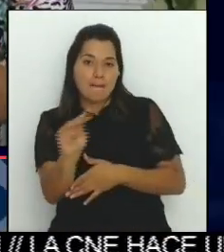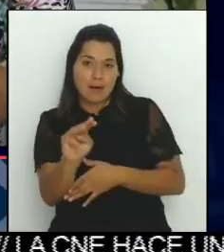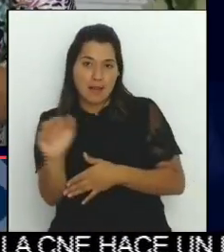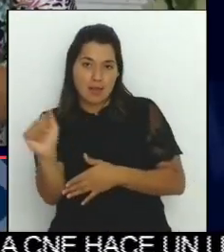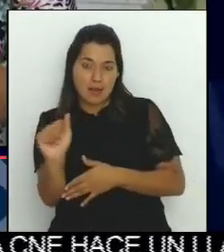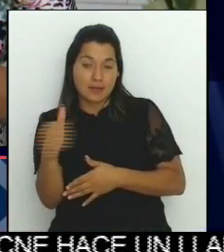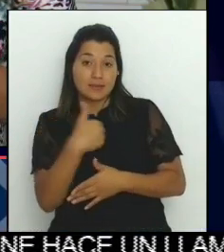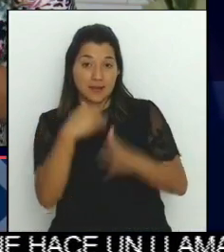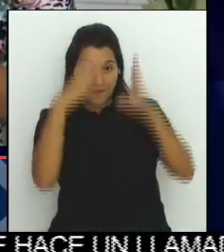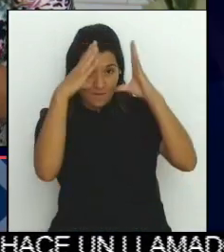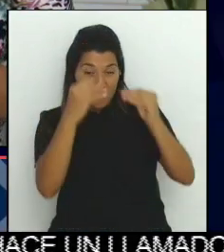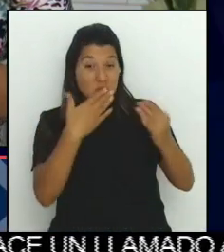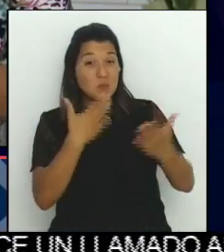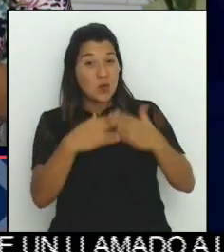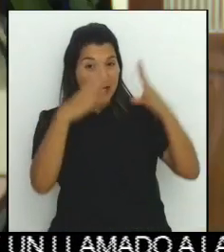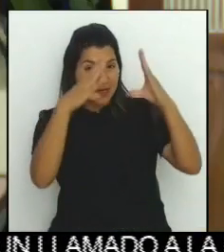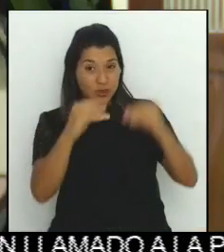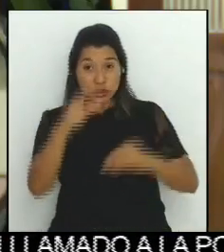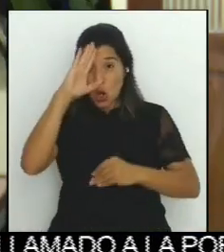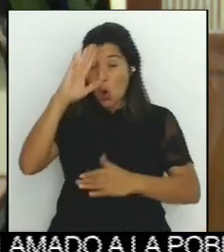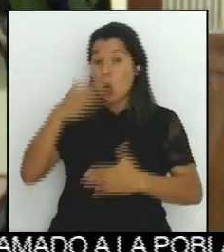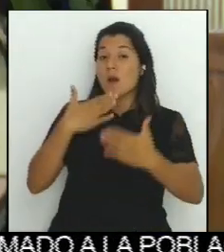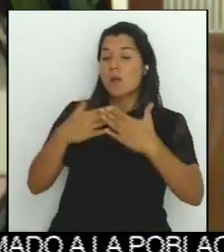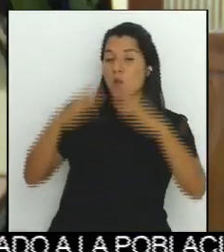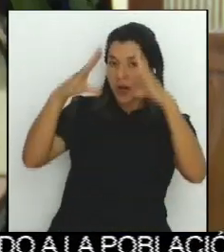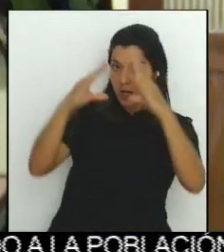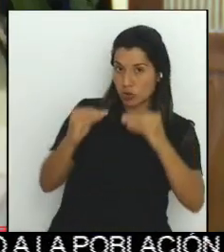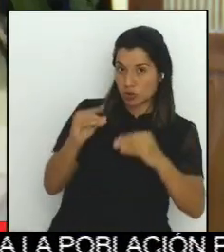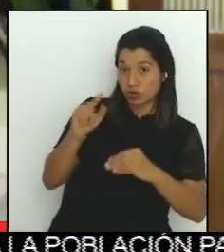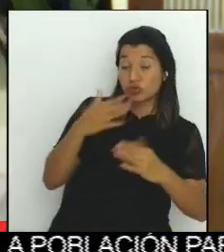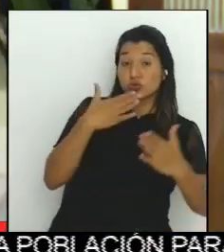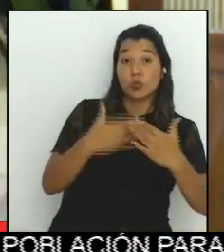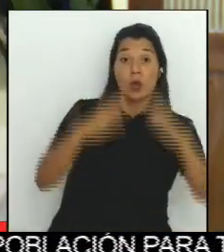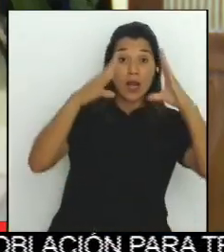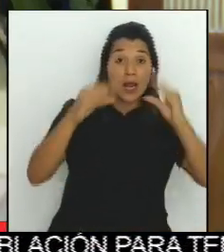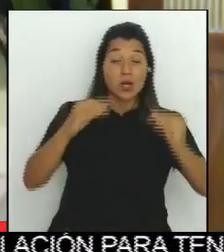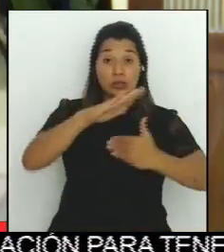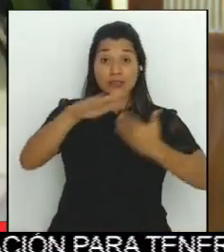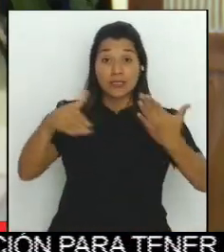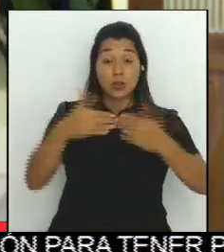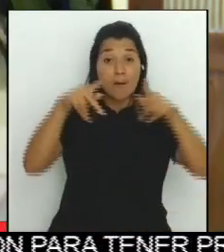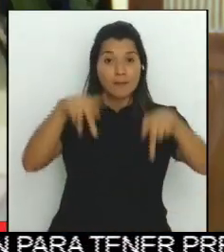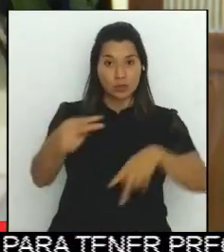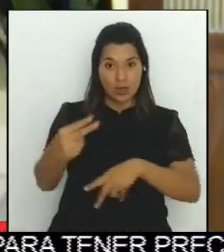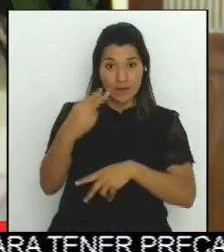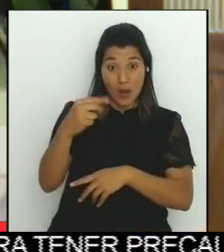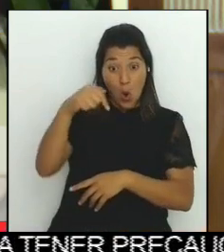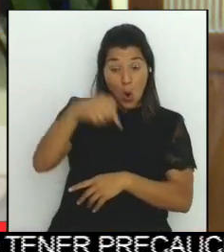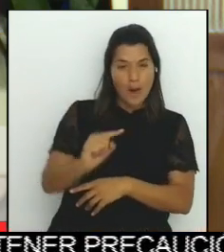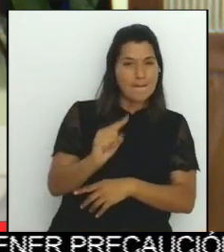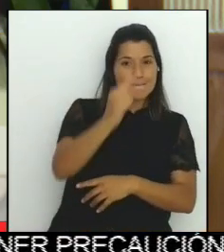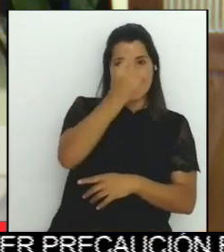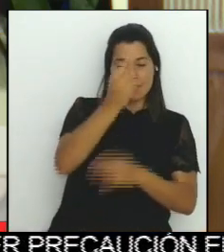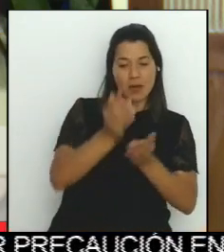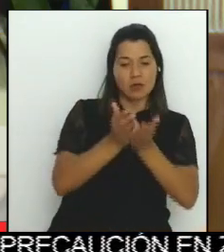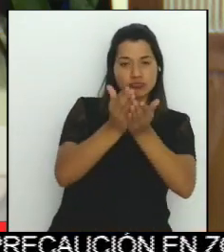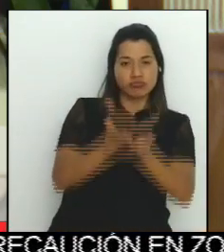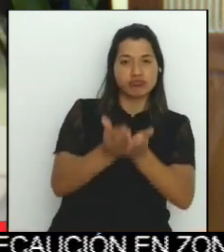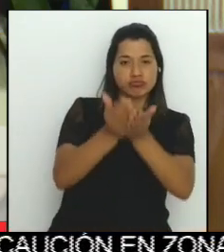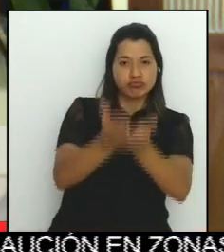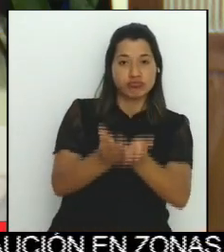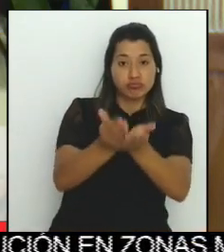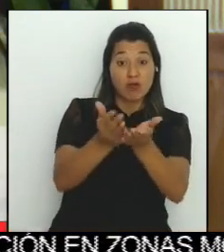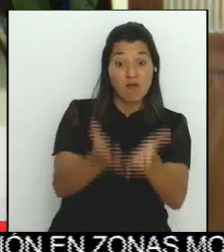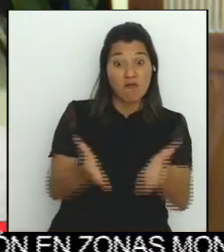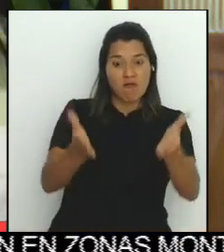Hola, ¿qué tal? Muy buenas noches, Eicel y amigos televidentes. El primer viaje del ferry entre El Salvador y Costa Rica se realizó con